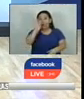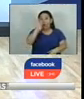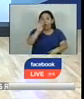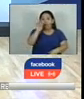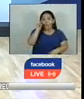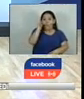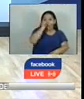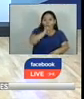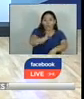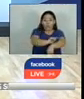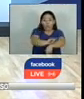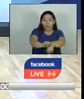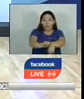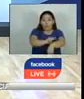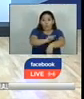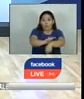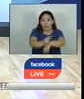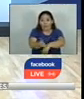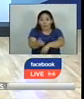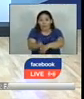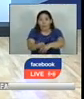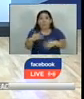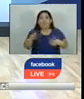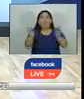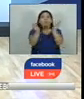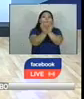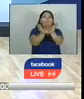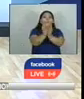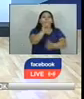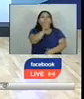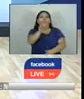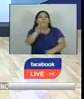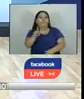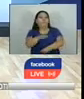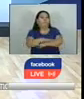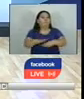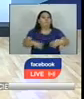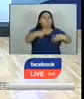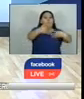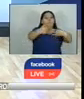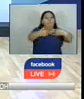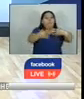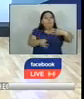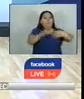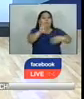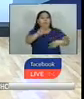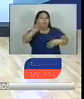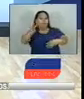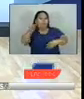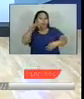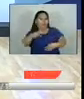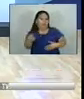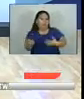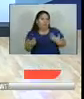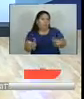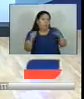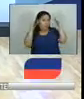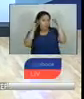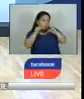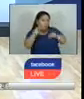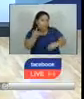horas para que sea 11 de mayo y para que finalice el título 42. Y a esta hora de la noche ya nos están llegando